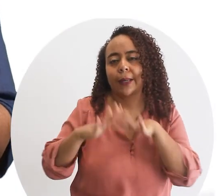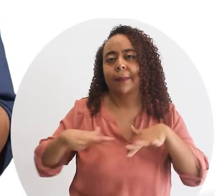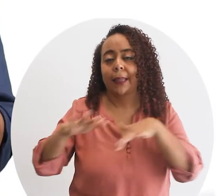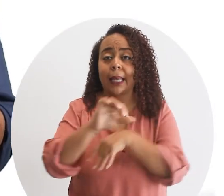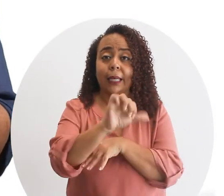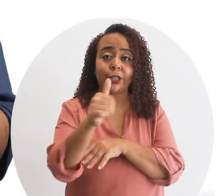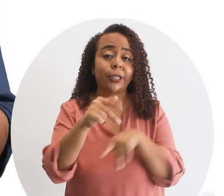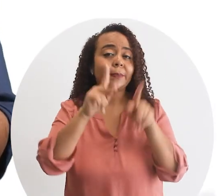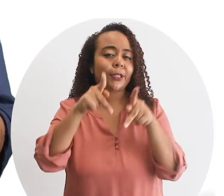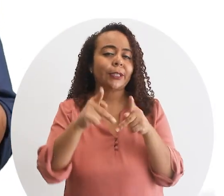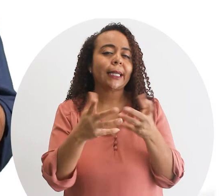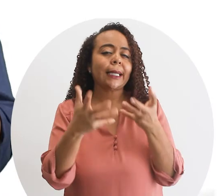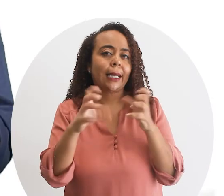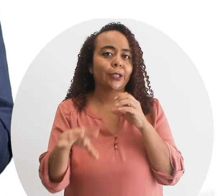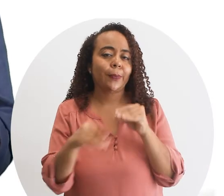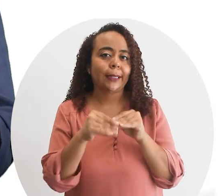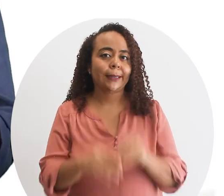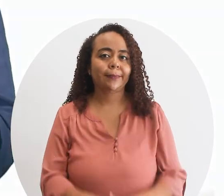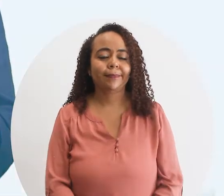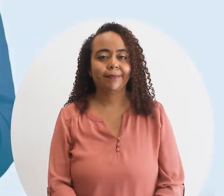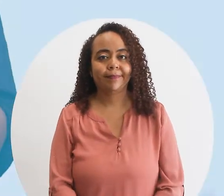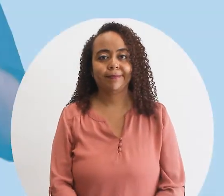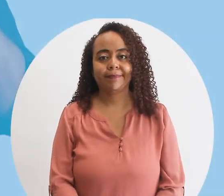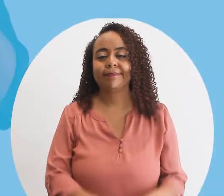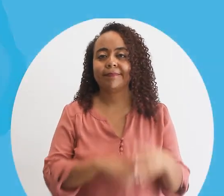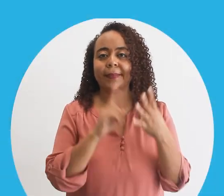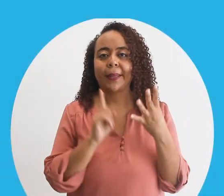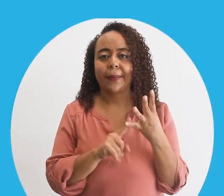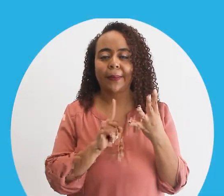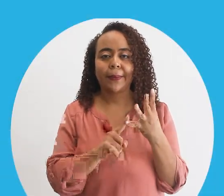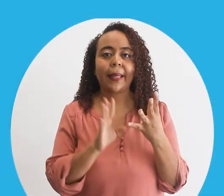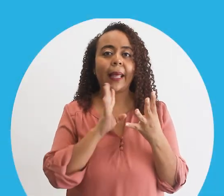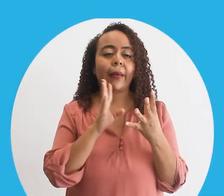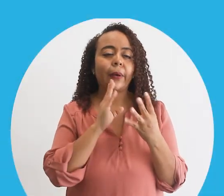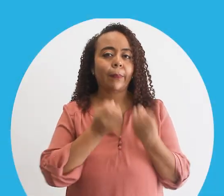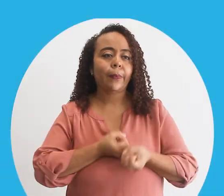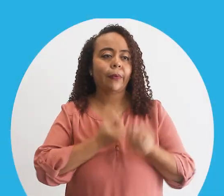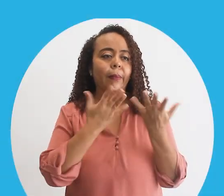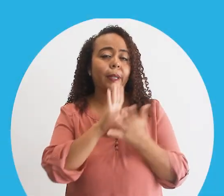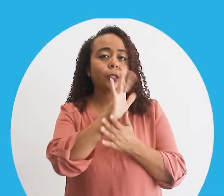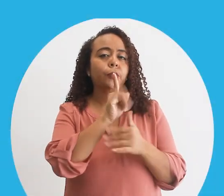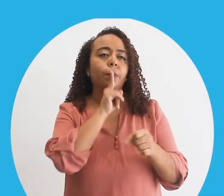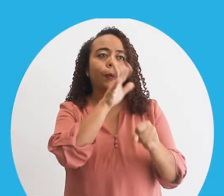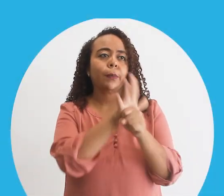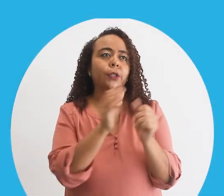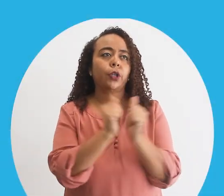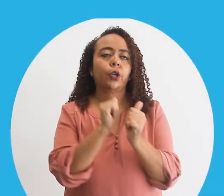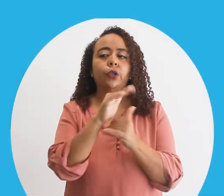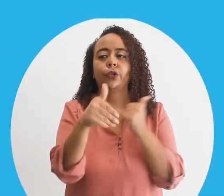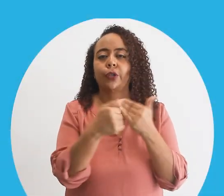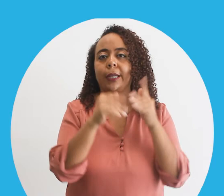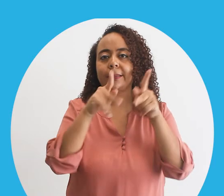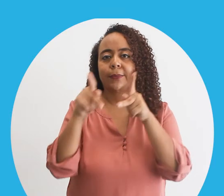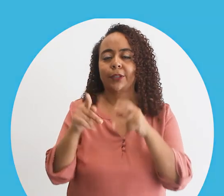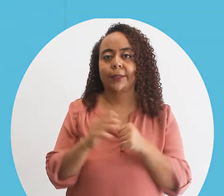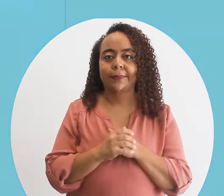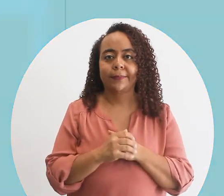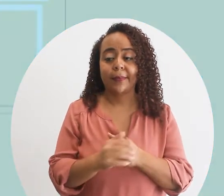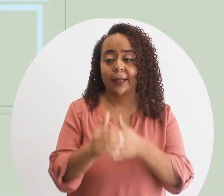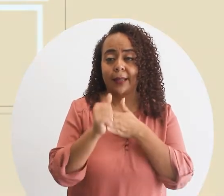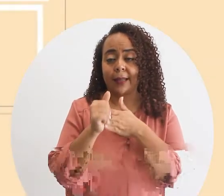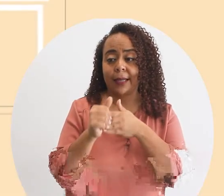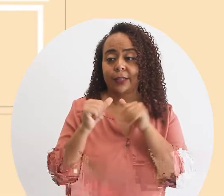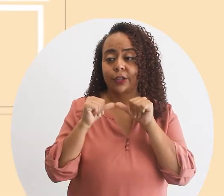un ambiente en donde las demás personas quieran sumarse práctica 4 habla públicamente de su compromiso con todas las personas